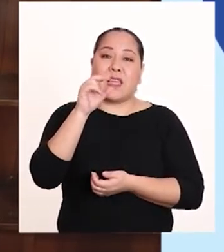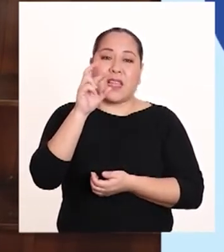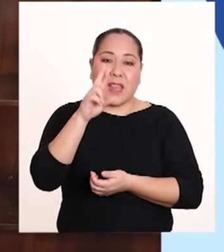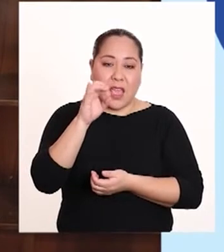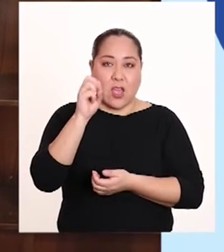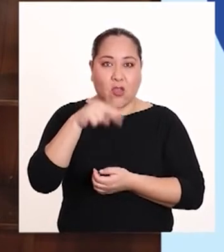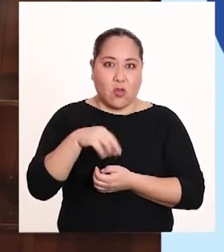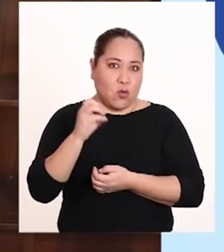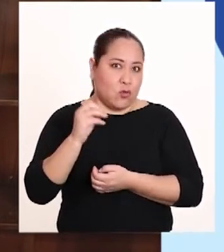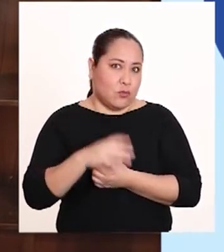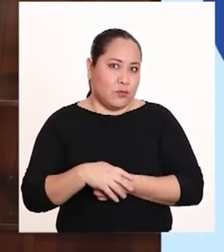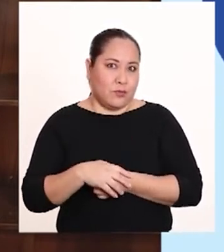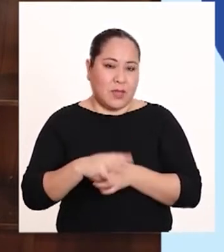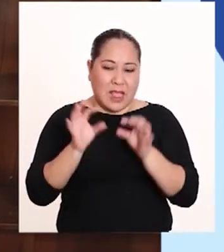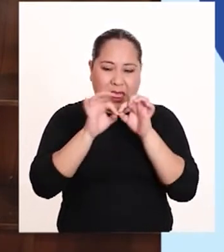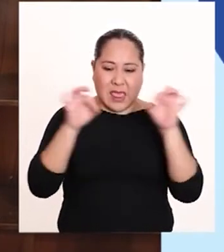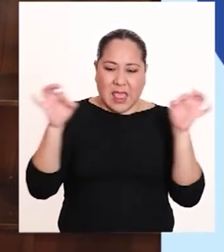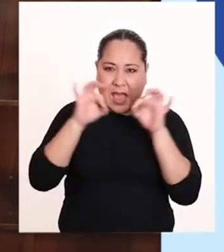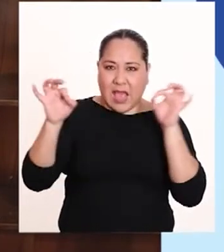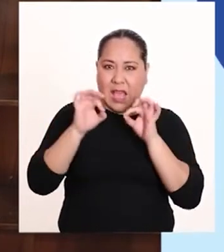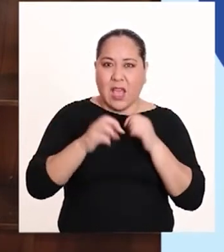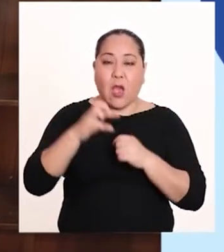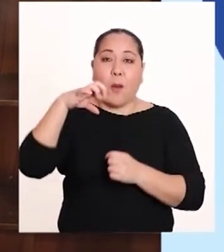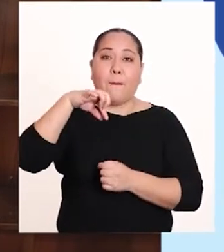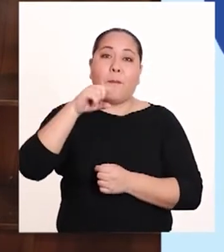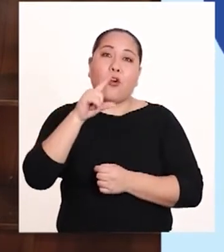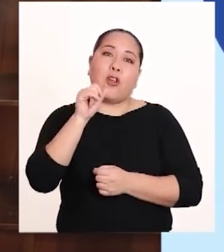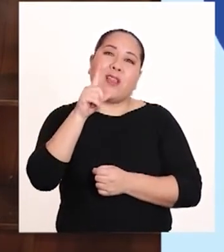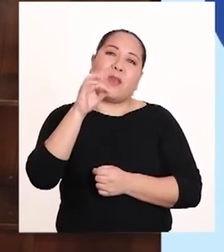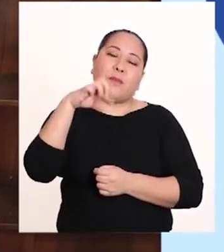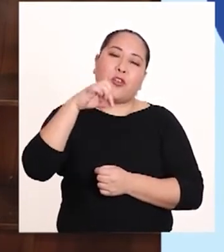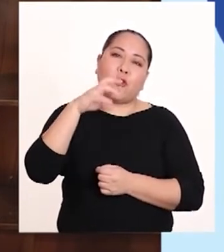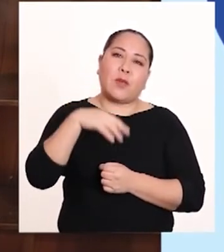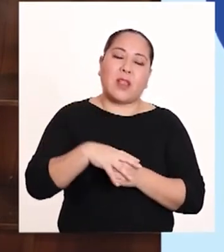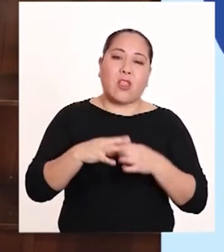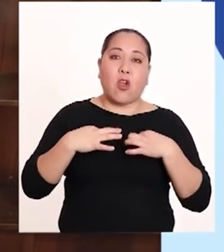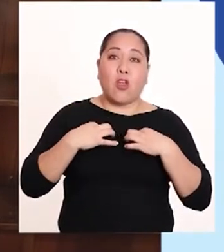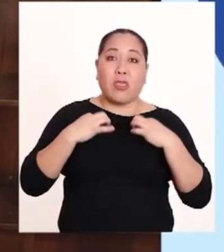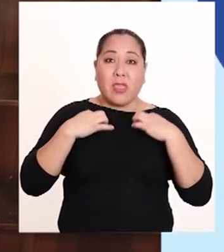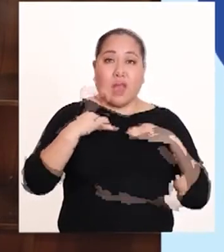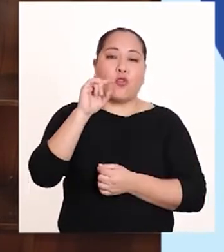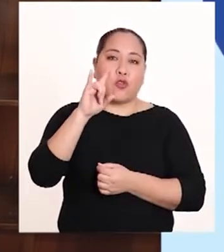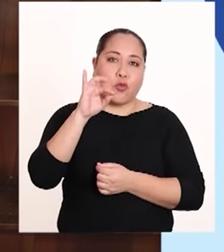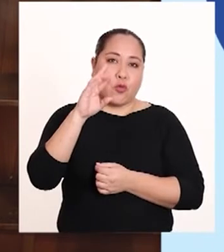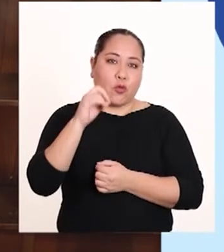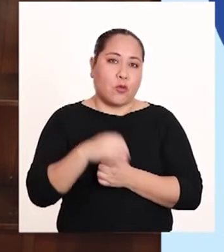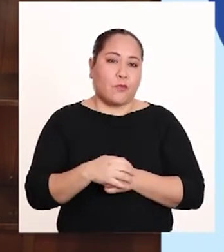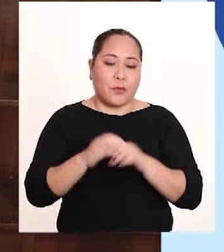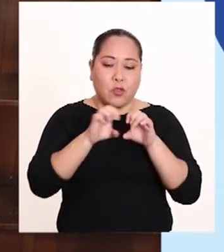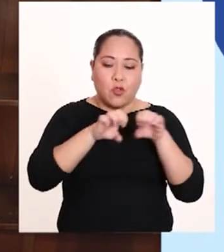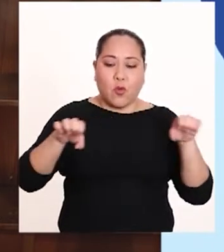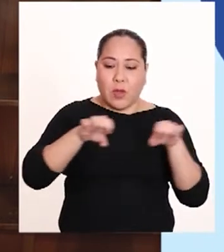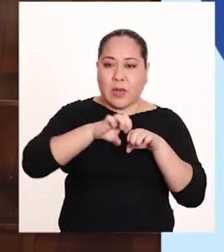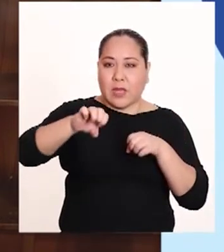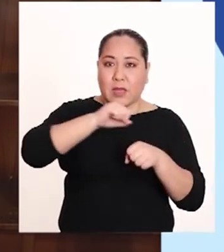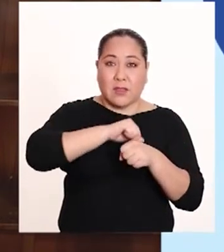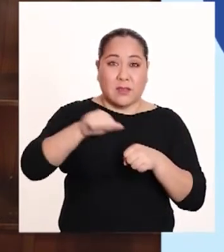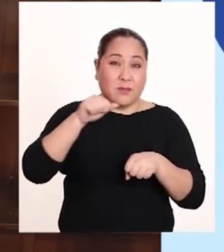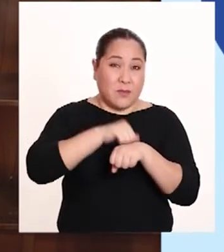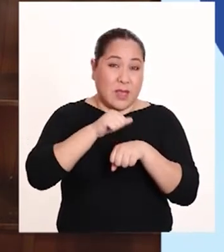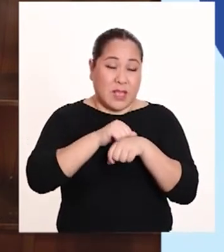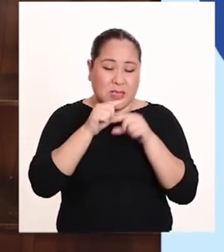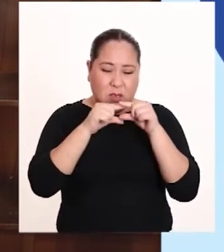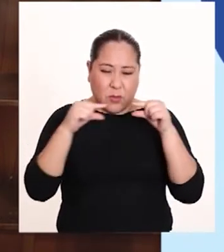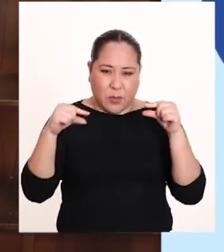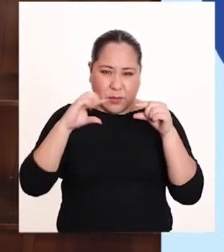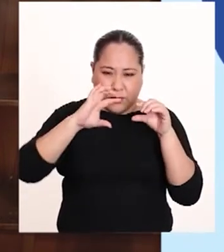contenedores de alimentos, nylon, polipropileno, telas o tuberías plásticas. Son